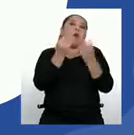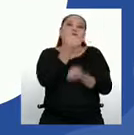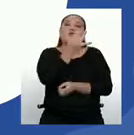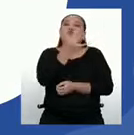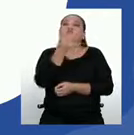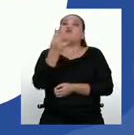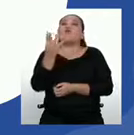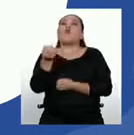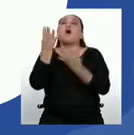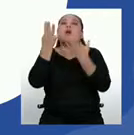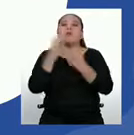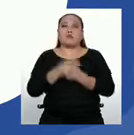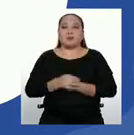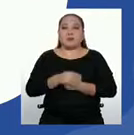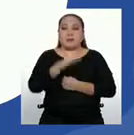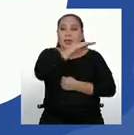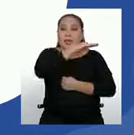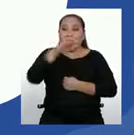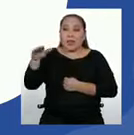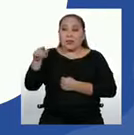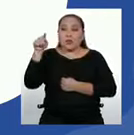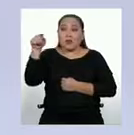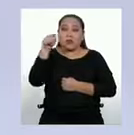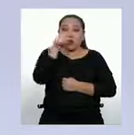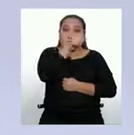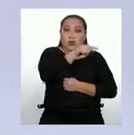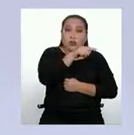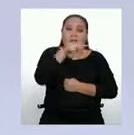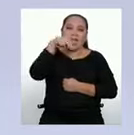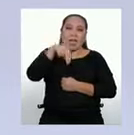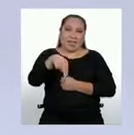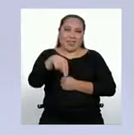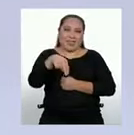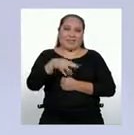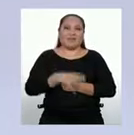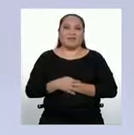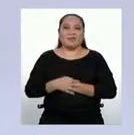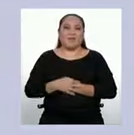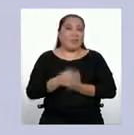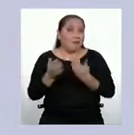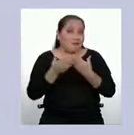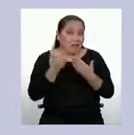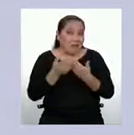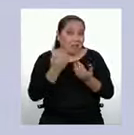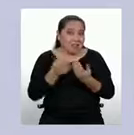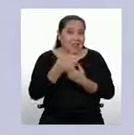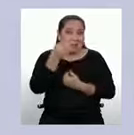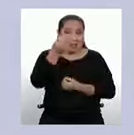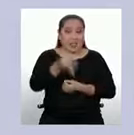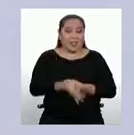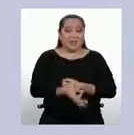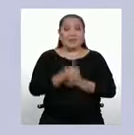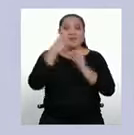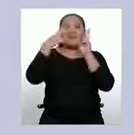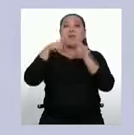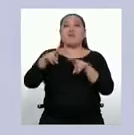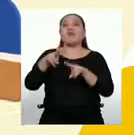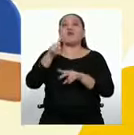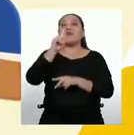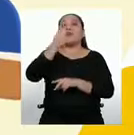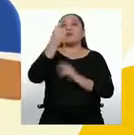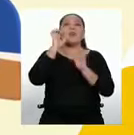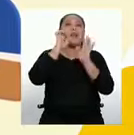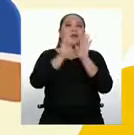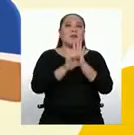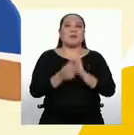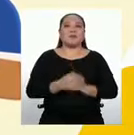la cantidad total de datos es representada por n. Un cálculo muy sencillo, ¿verdad? ¿Qué te parece si vemos un primer ejemplo?